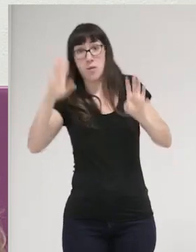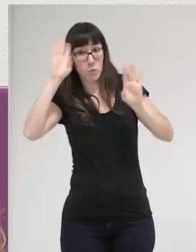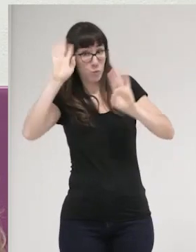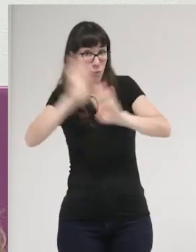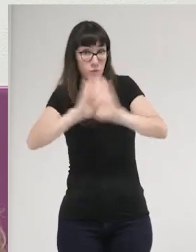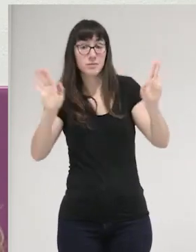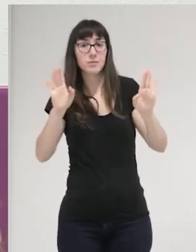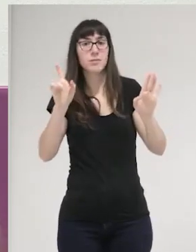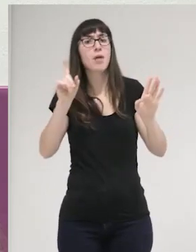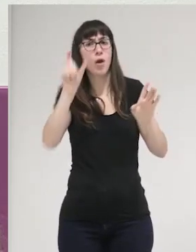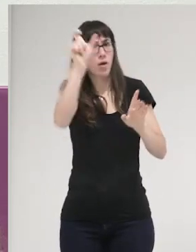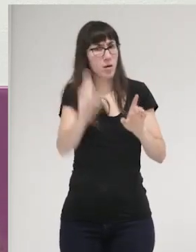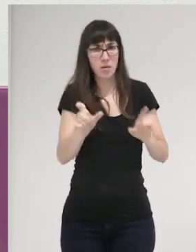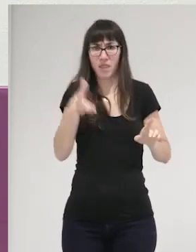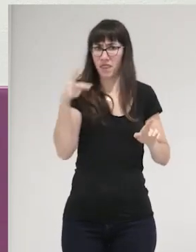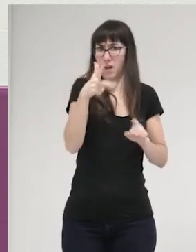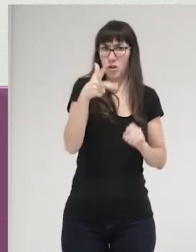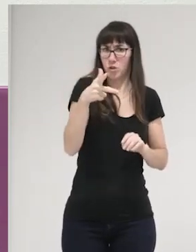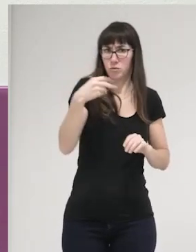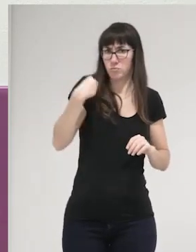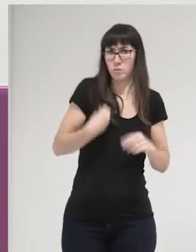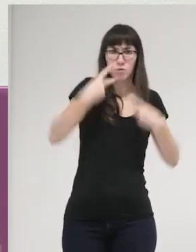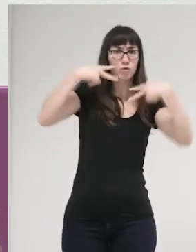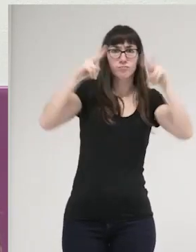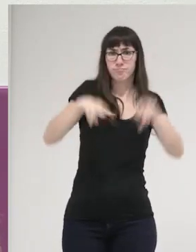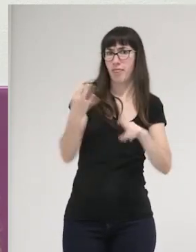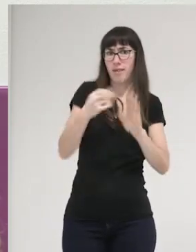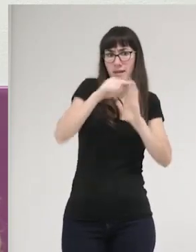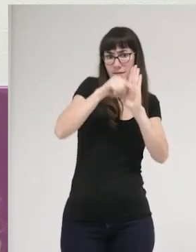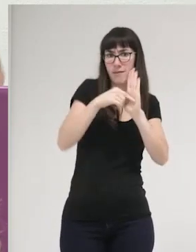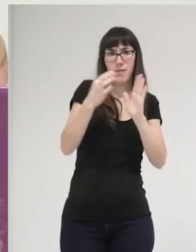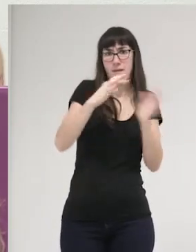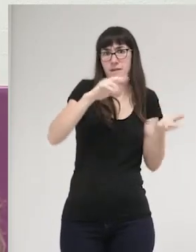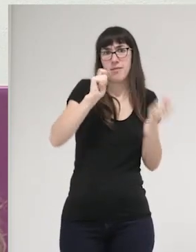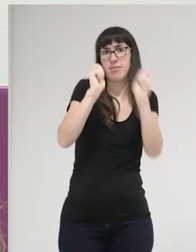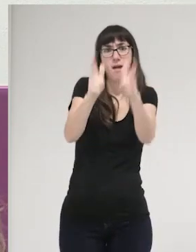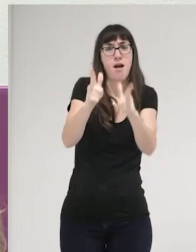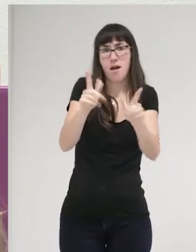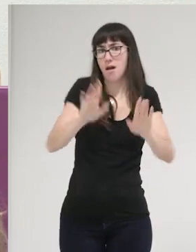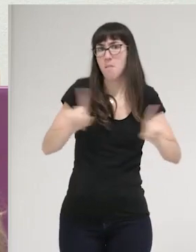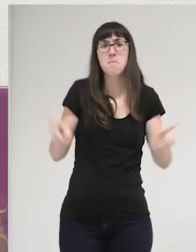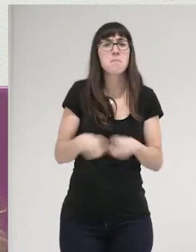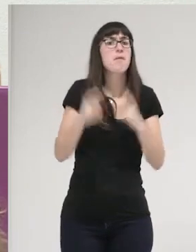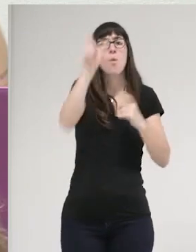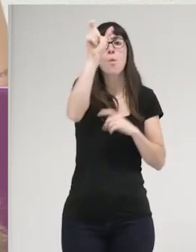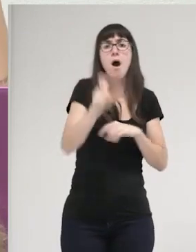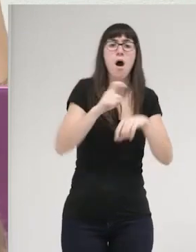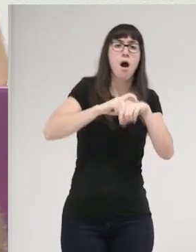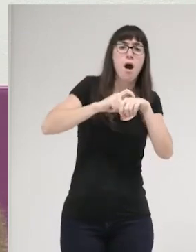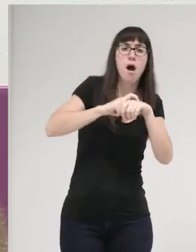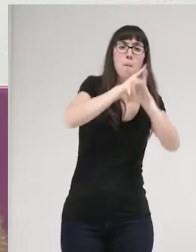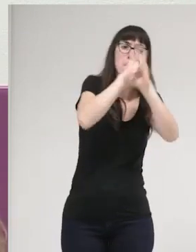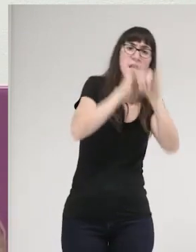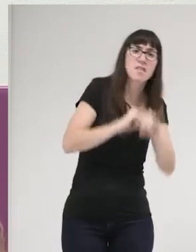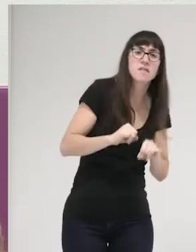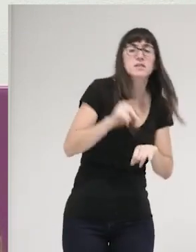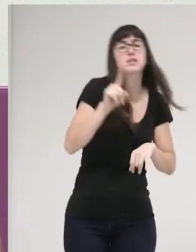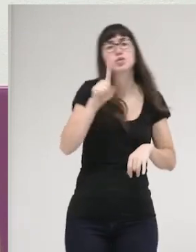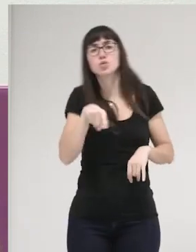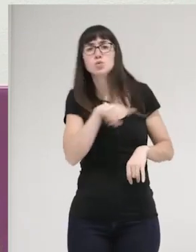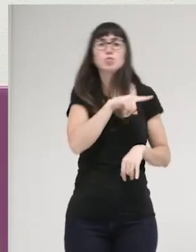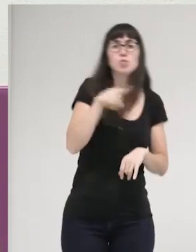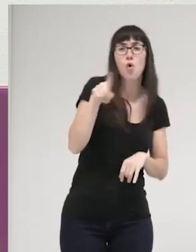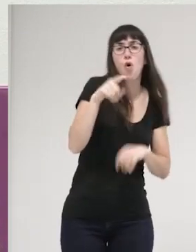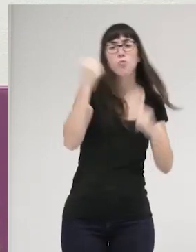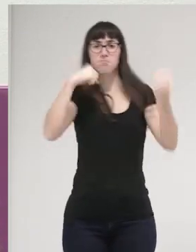merecedora de derechos que están establecidos y esto es lo que se tiene que garantizar, punto, más allá de si esta persona es pacífica, no pacífica, si se